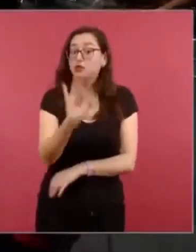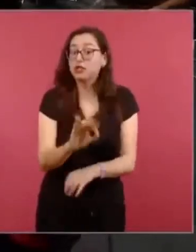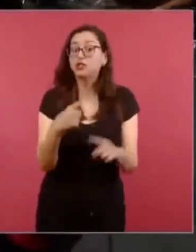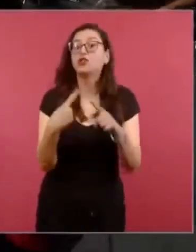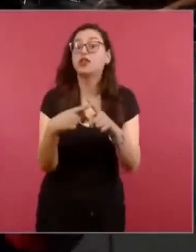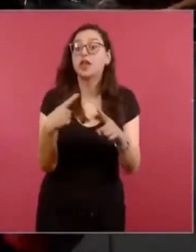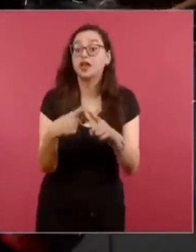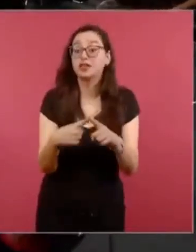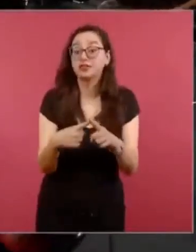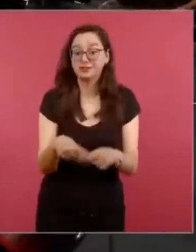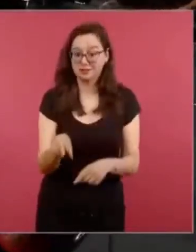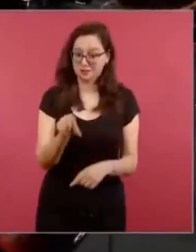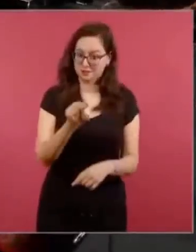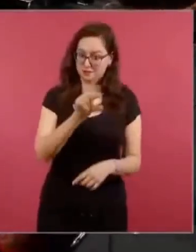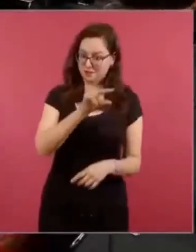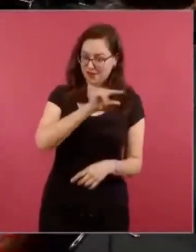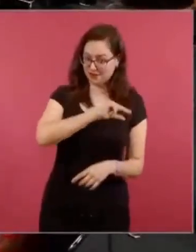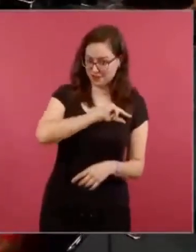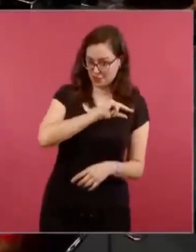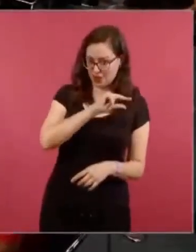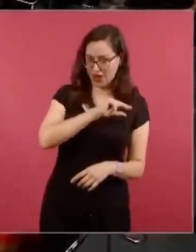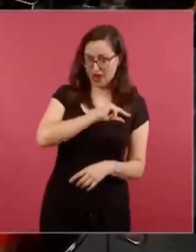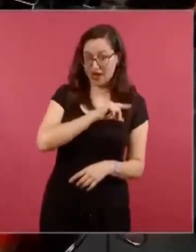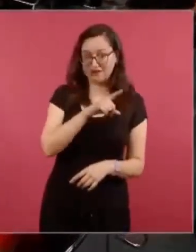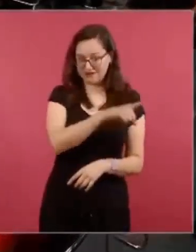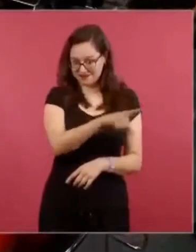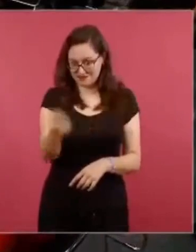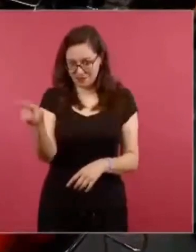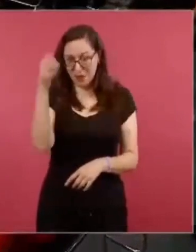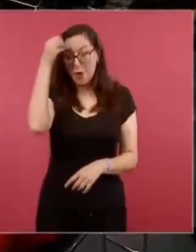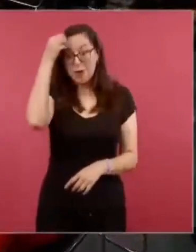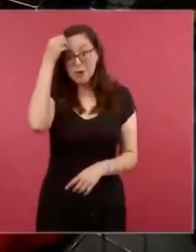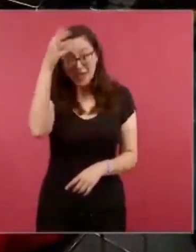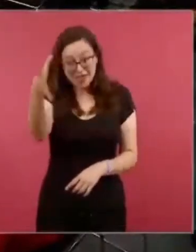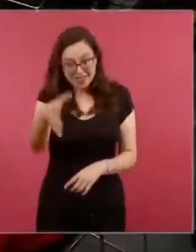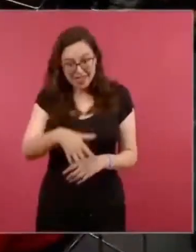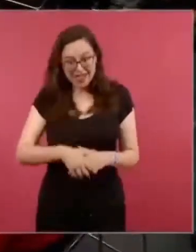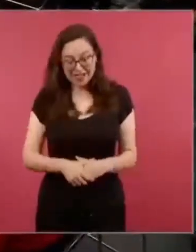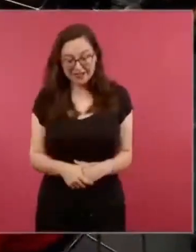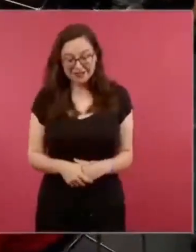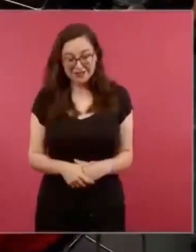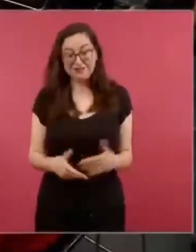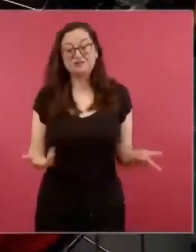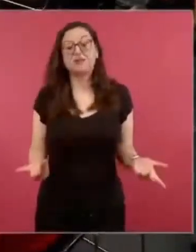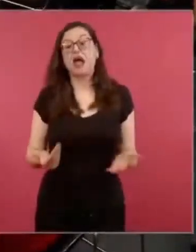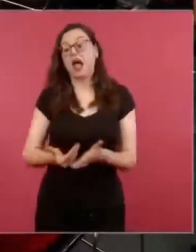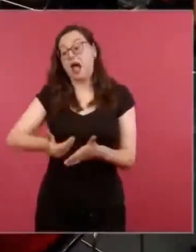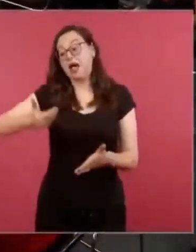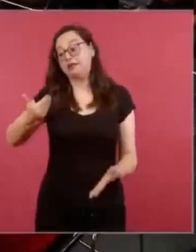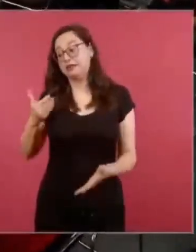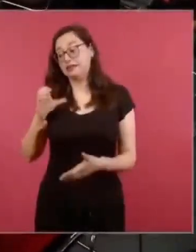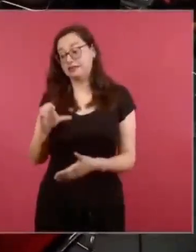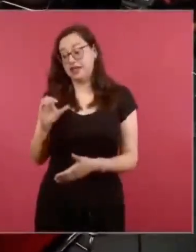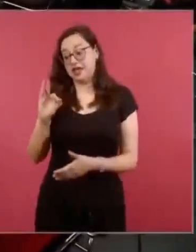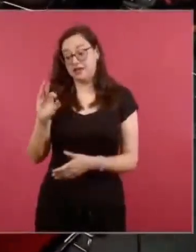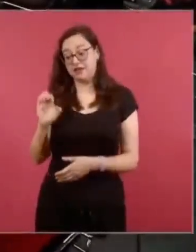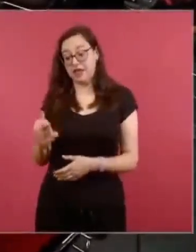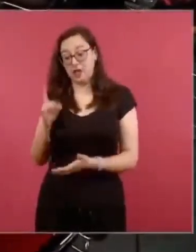Antes incluso la comisión sólo generaba el 38 por ciento,